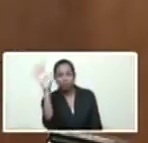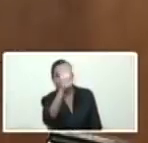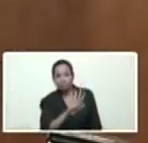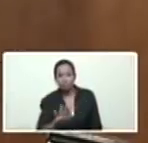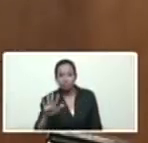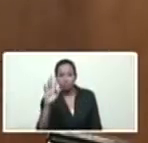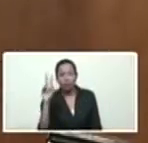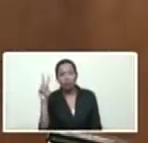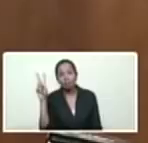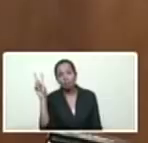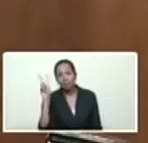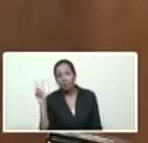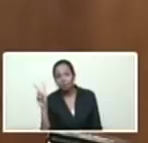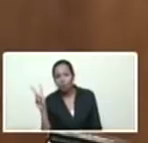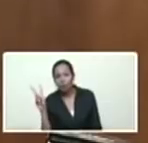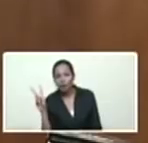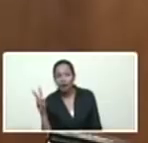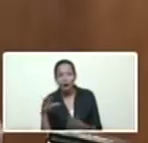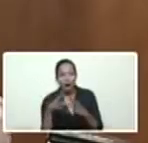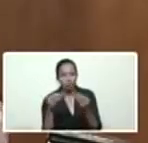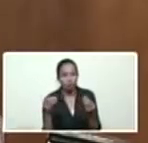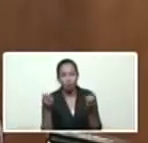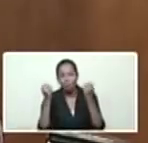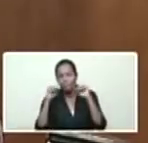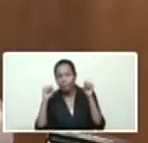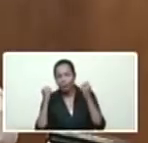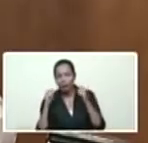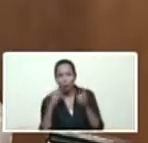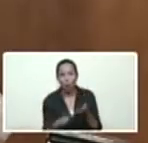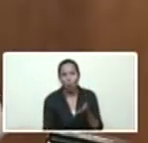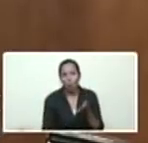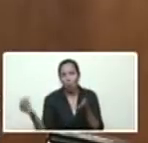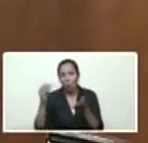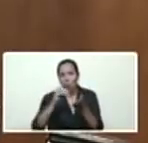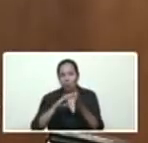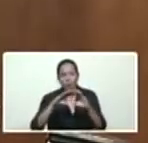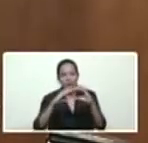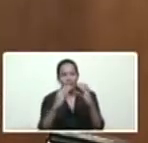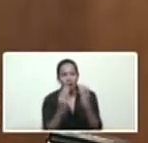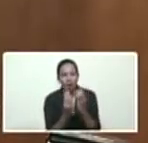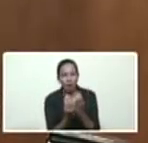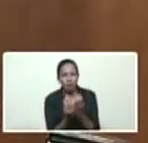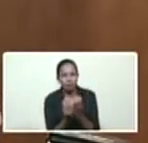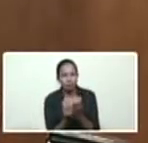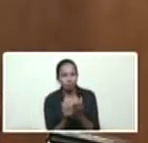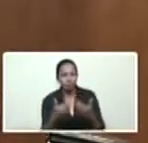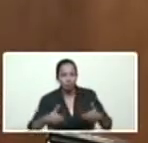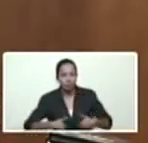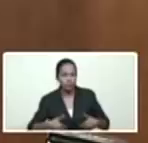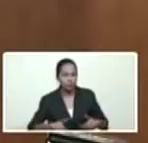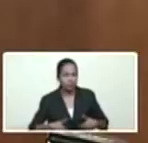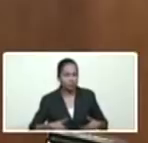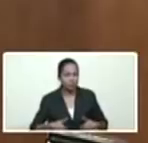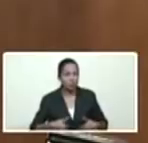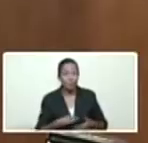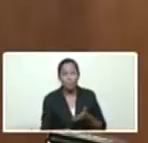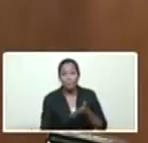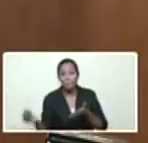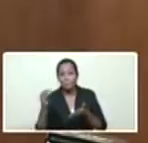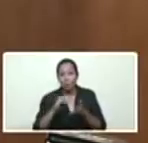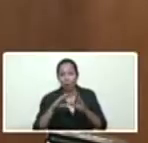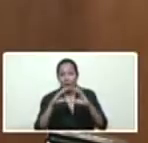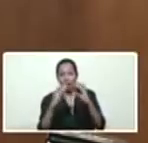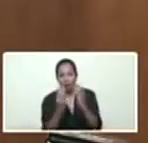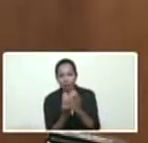Gremio de la Educación Venezolana, a prepararnos para volver a clases en resistencia, oído, volver a clases en